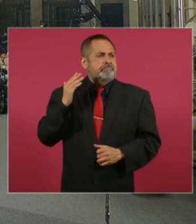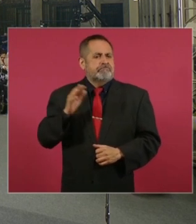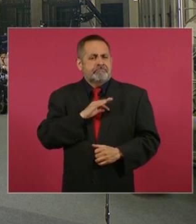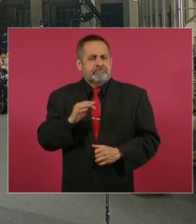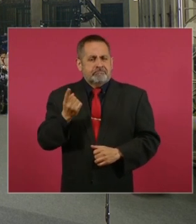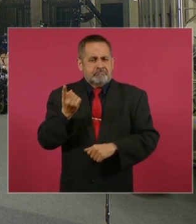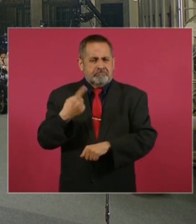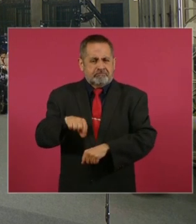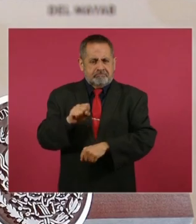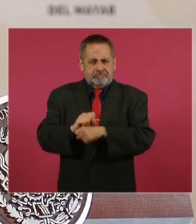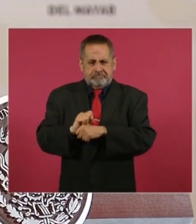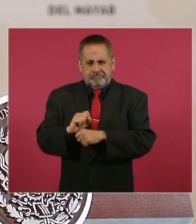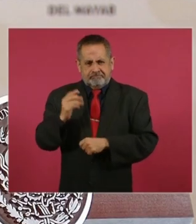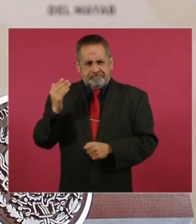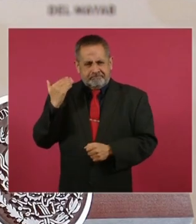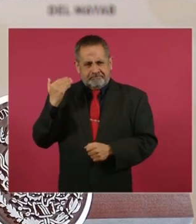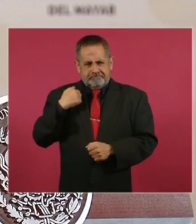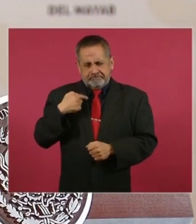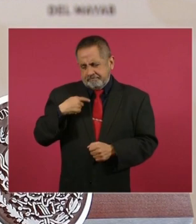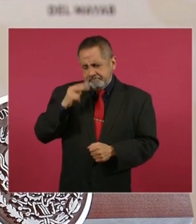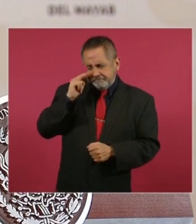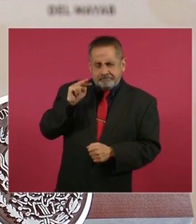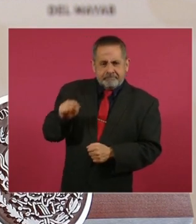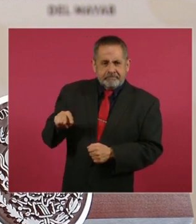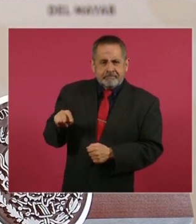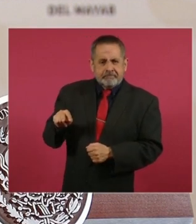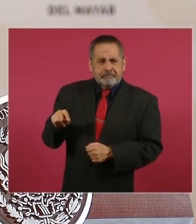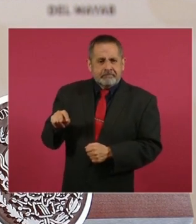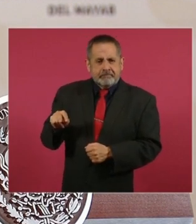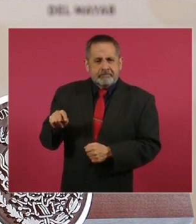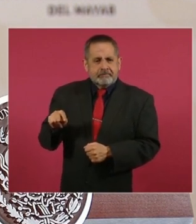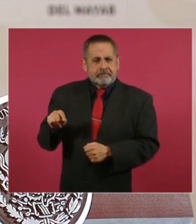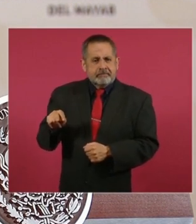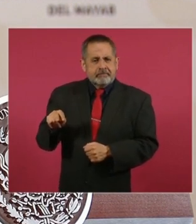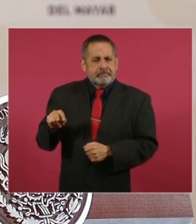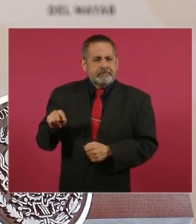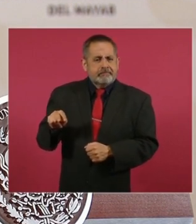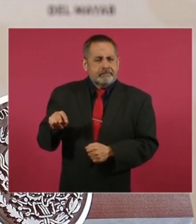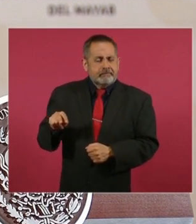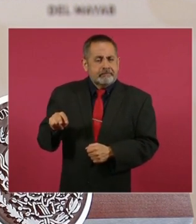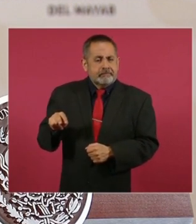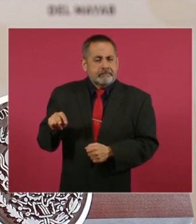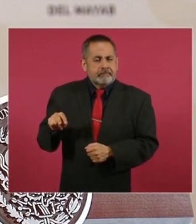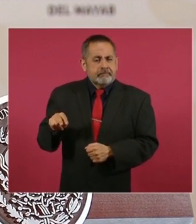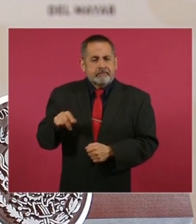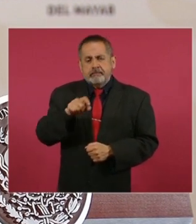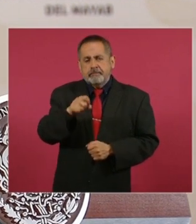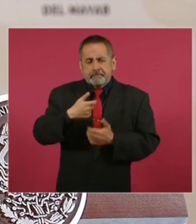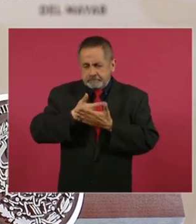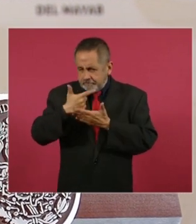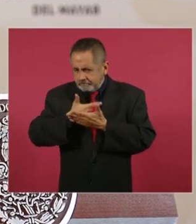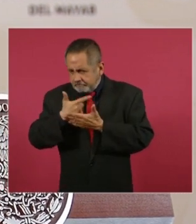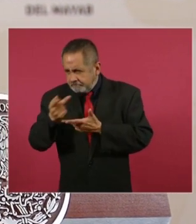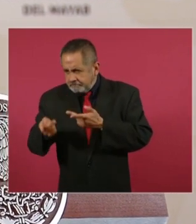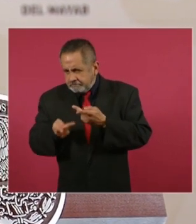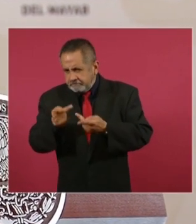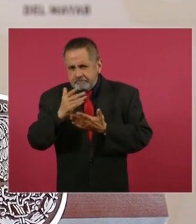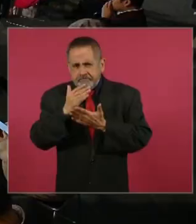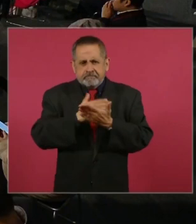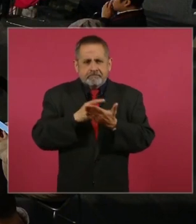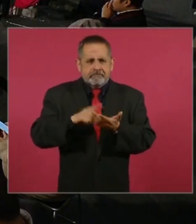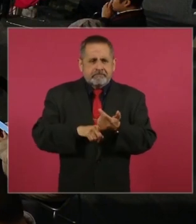una semana de la encuestadora que